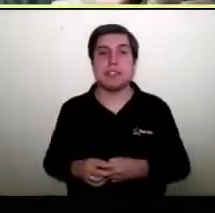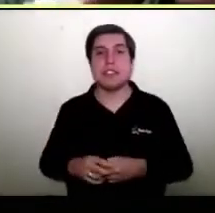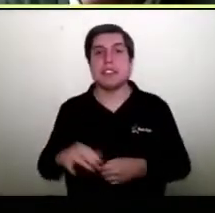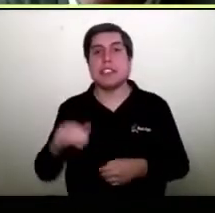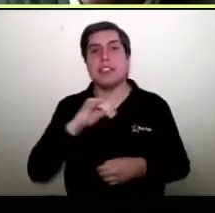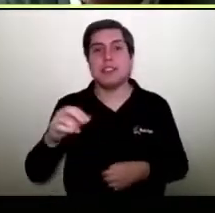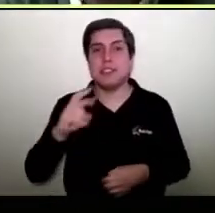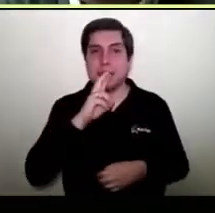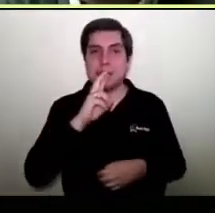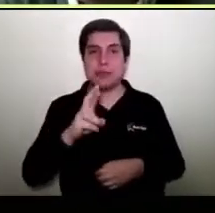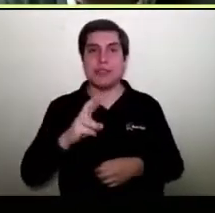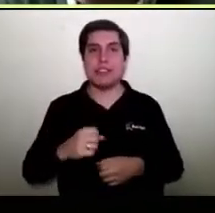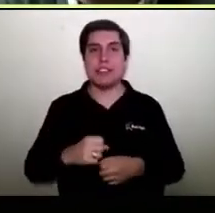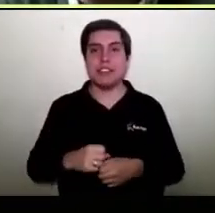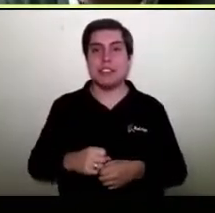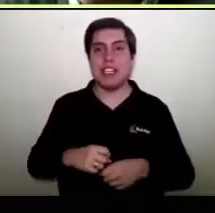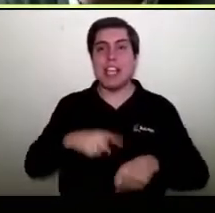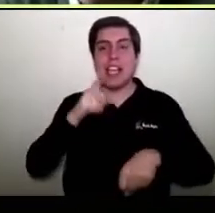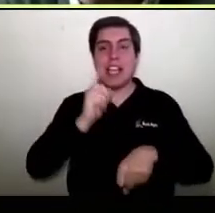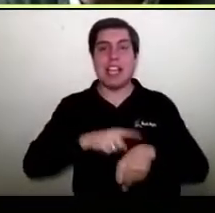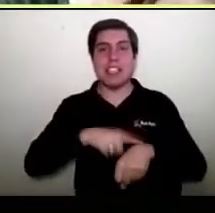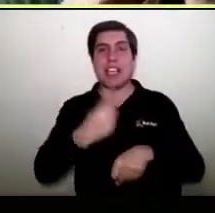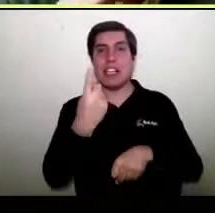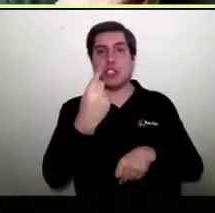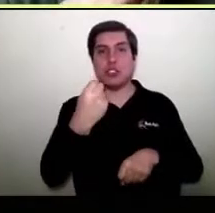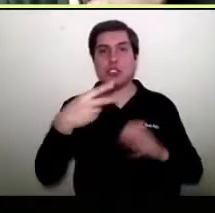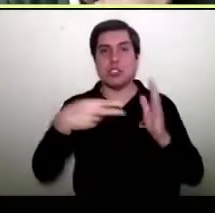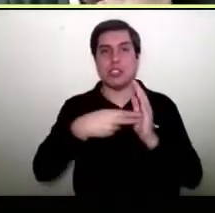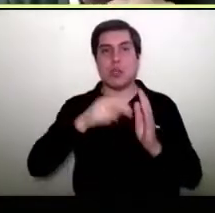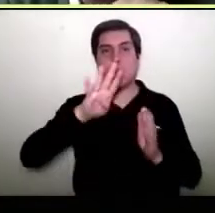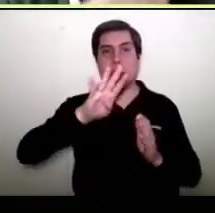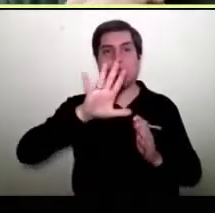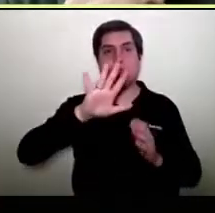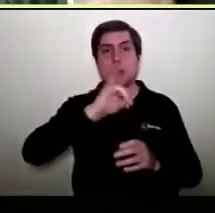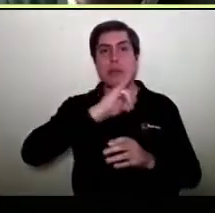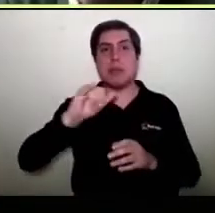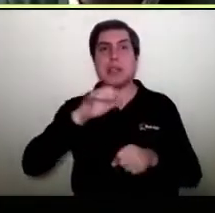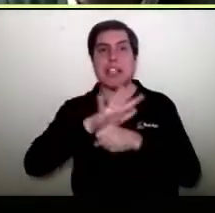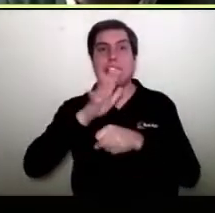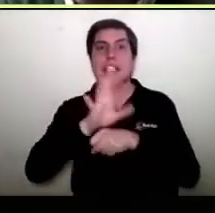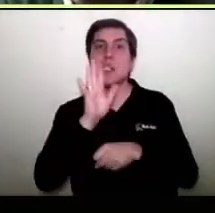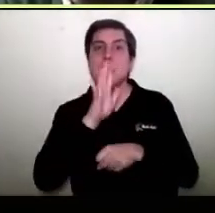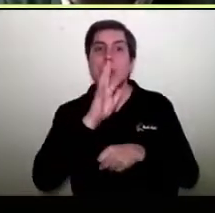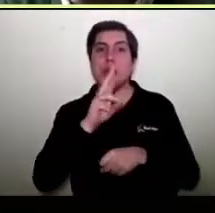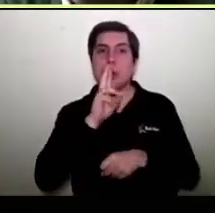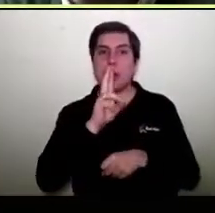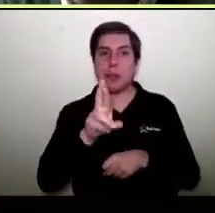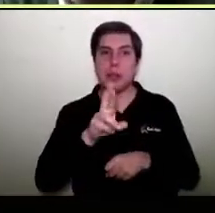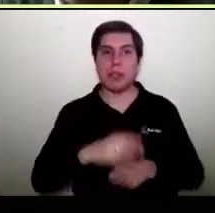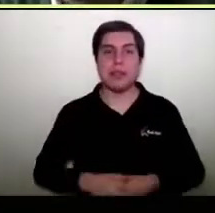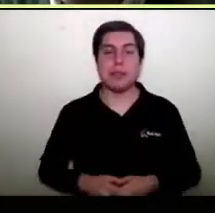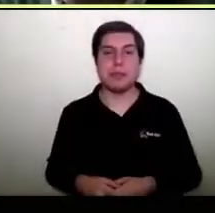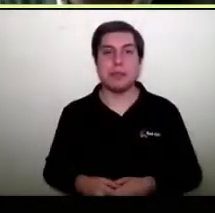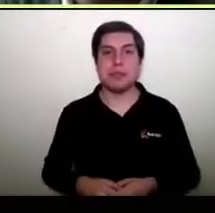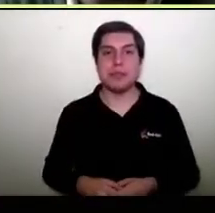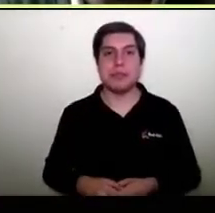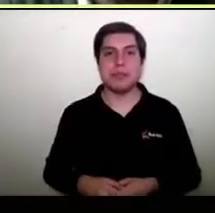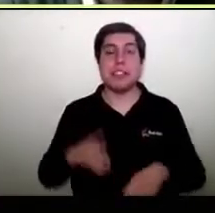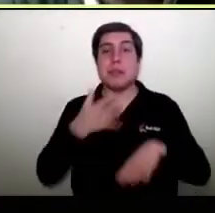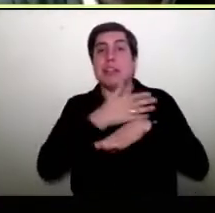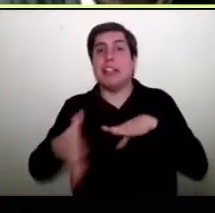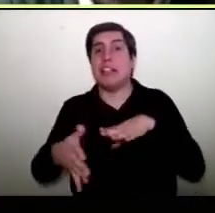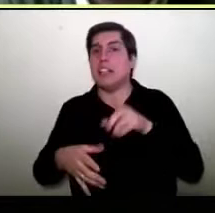concentrar esto hasta las 11.45, con el fin de tener 15 minutos para poder tener preguntas y respuestas y no pasarnos,